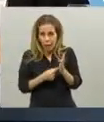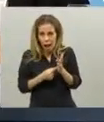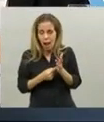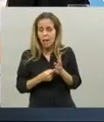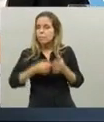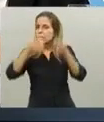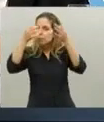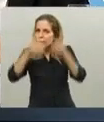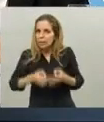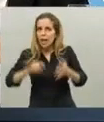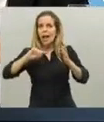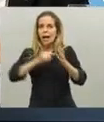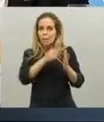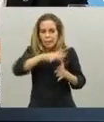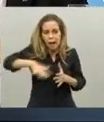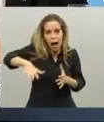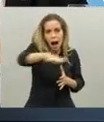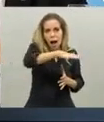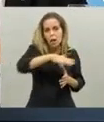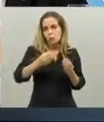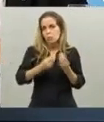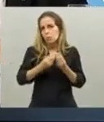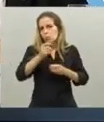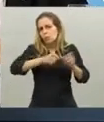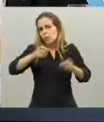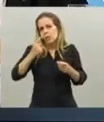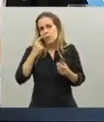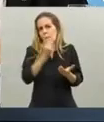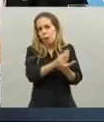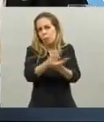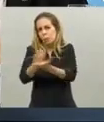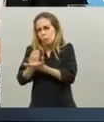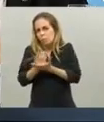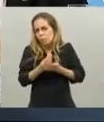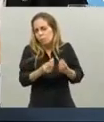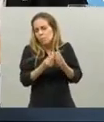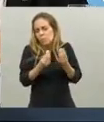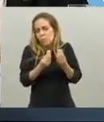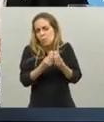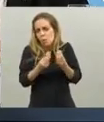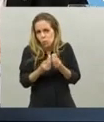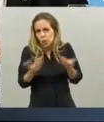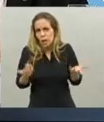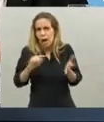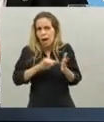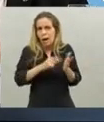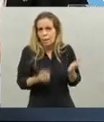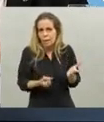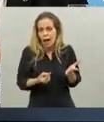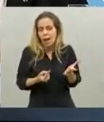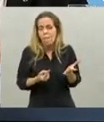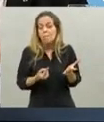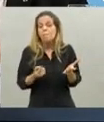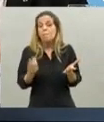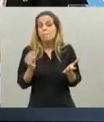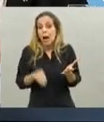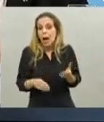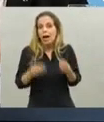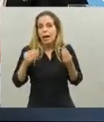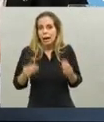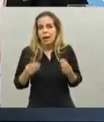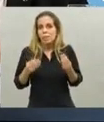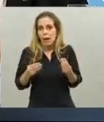especialmente la ciudad es la zona más densa de nuestro país, por lejos, en muchas partes. Además, tiene este fenómeno de la